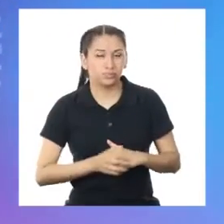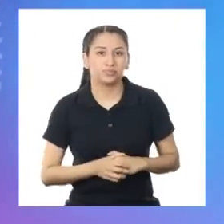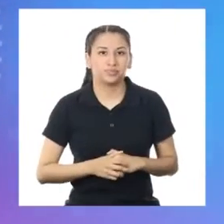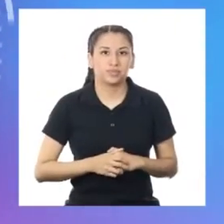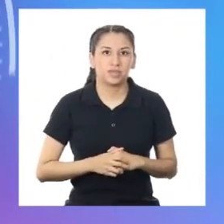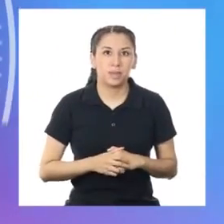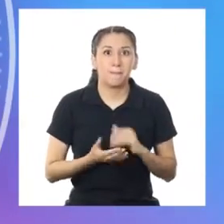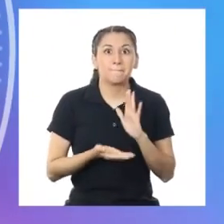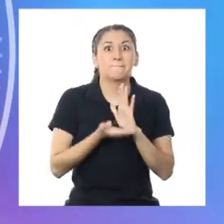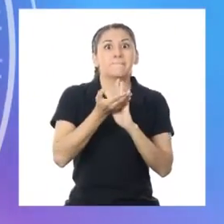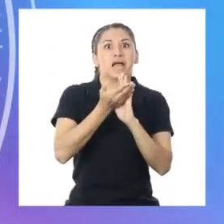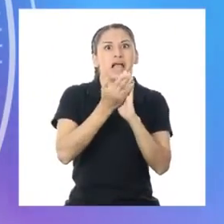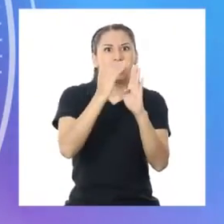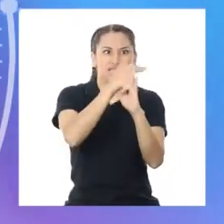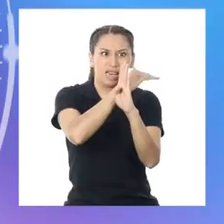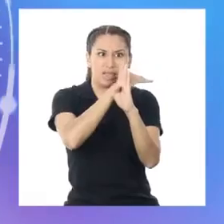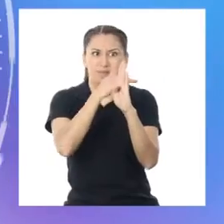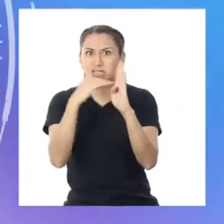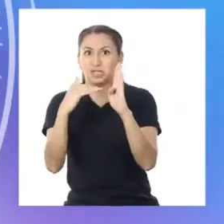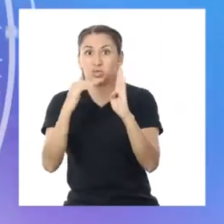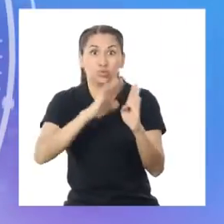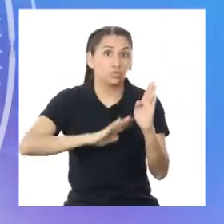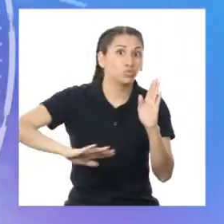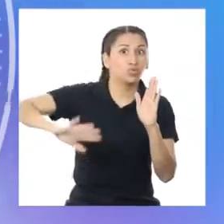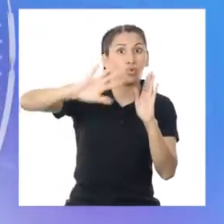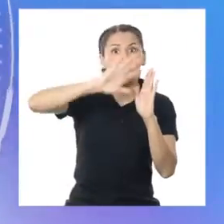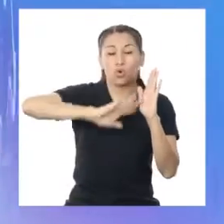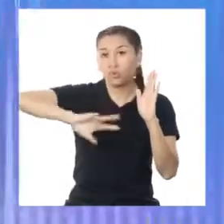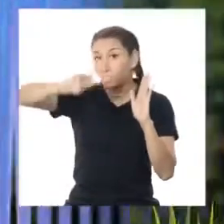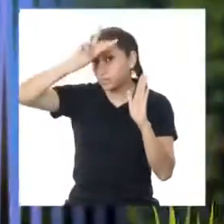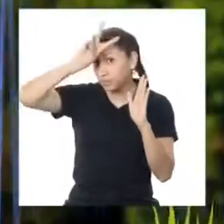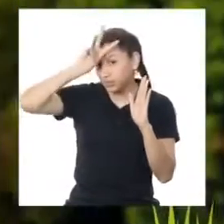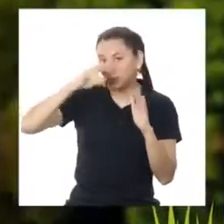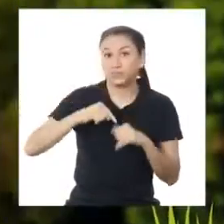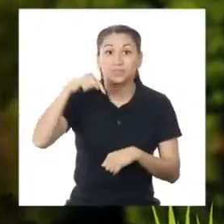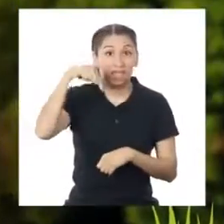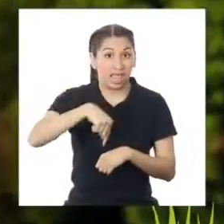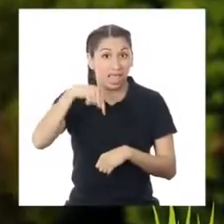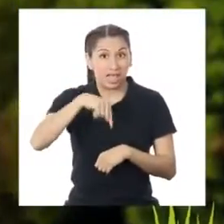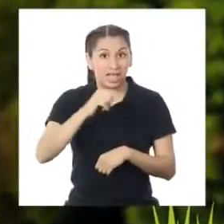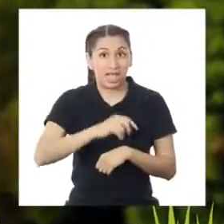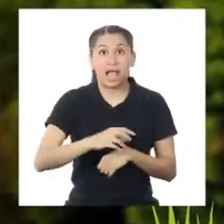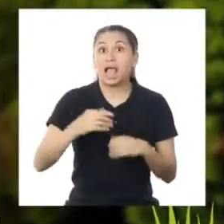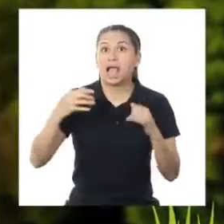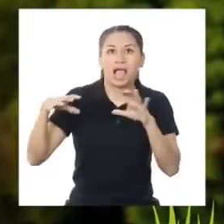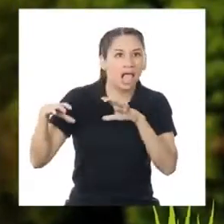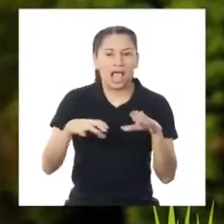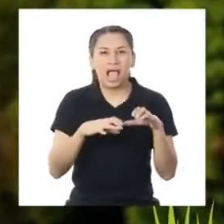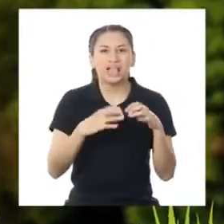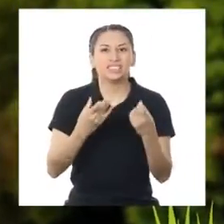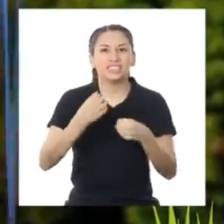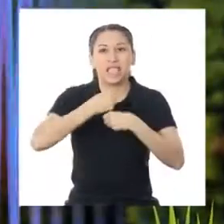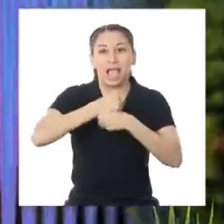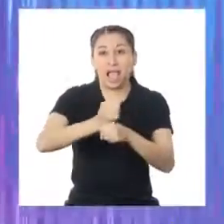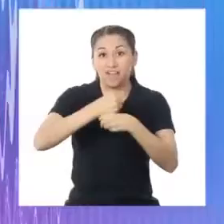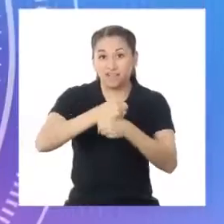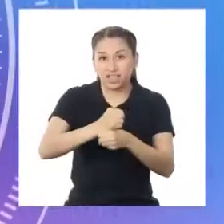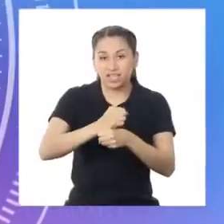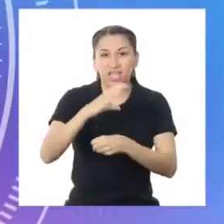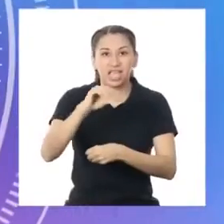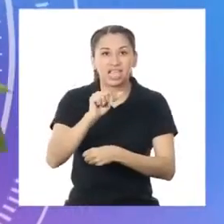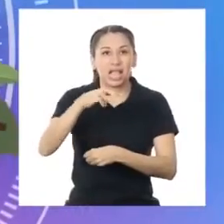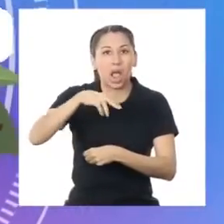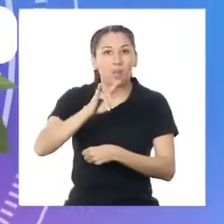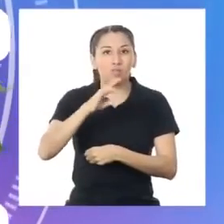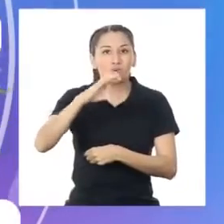¡Más de la mitad de todo el Perú! Acá se producen alimentos como el café, camu